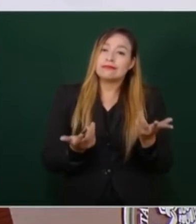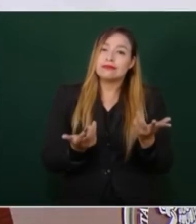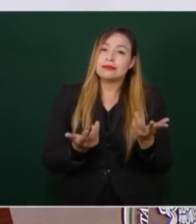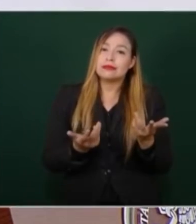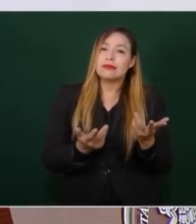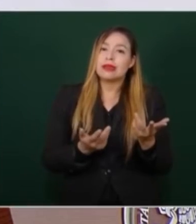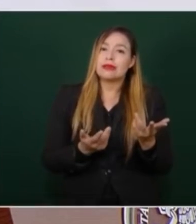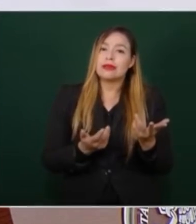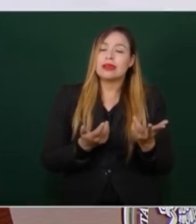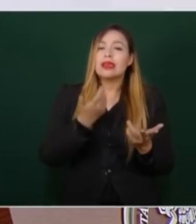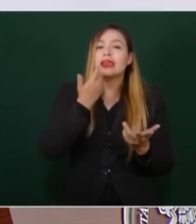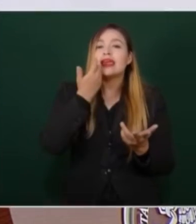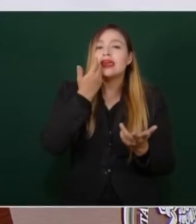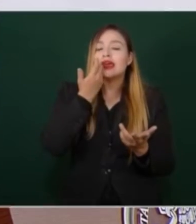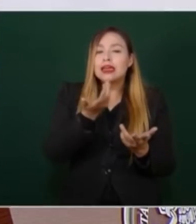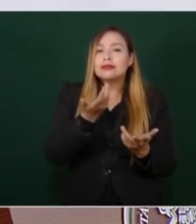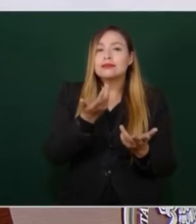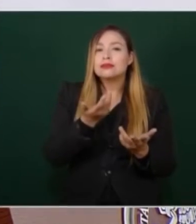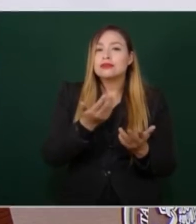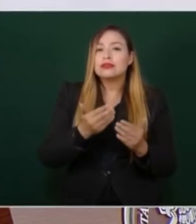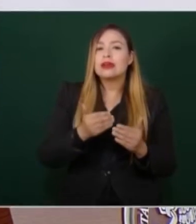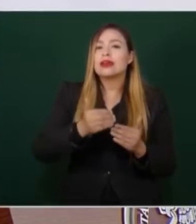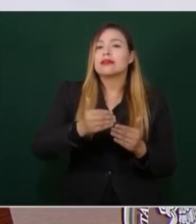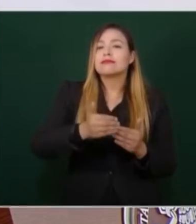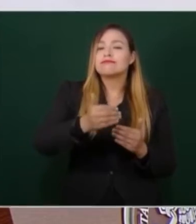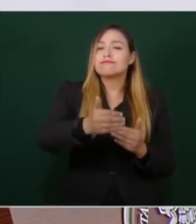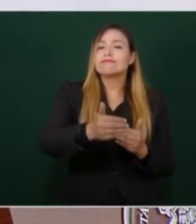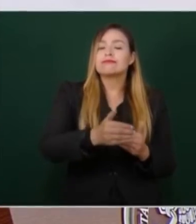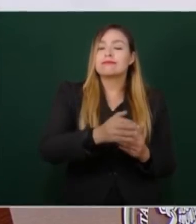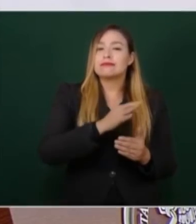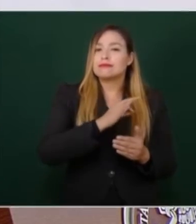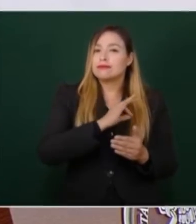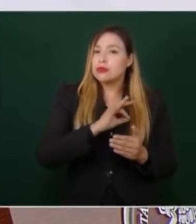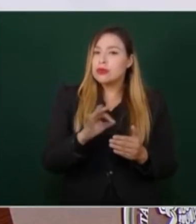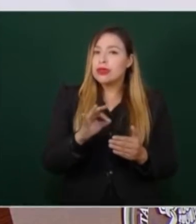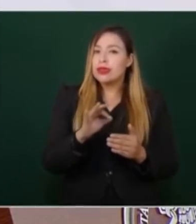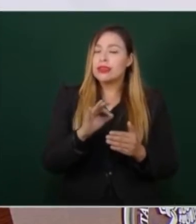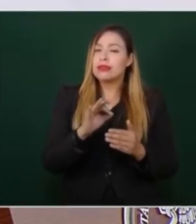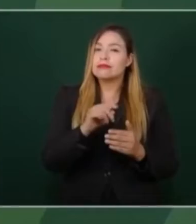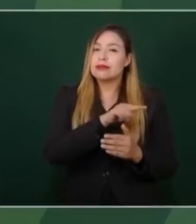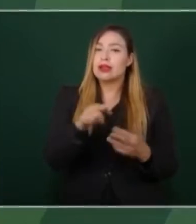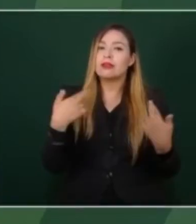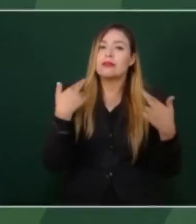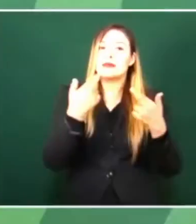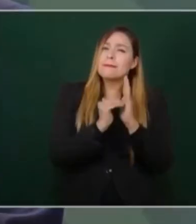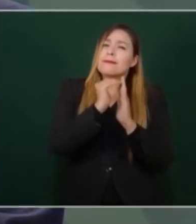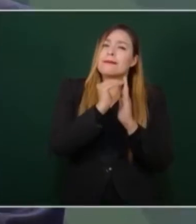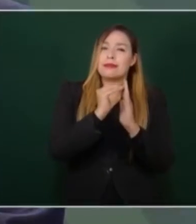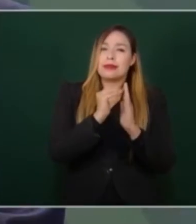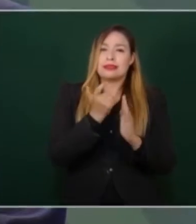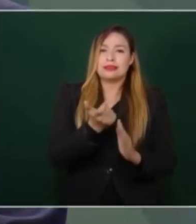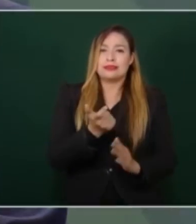que mejoren.